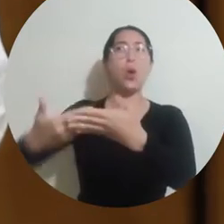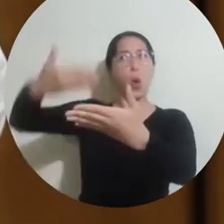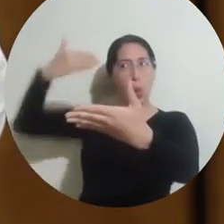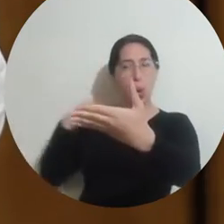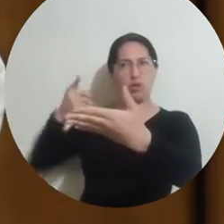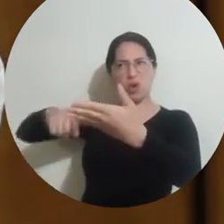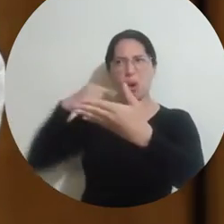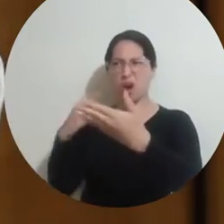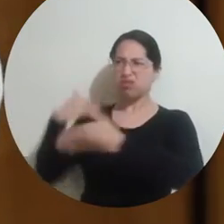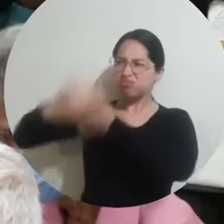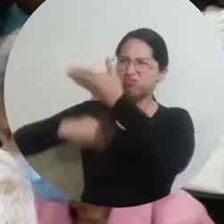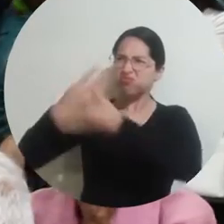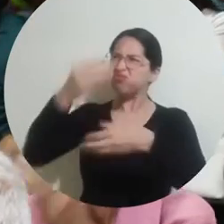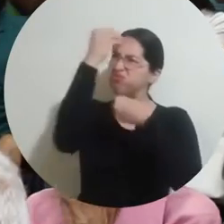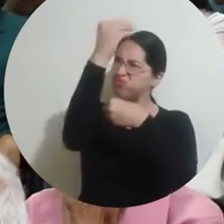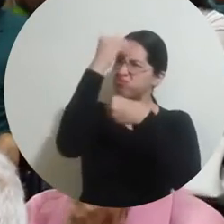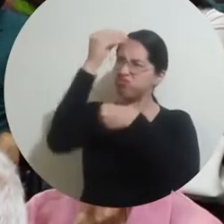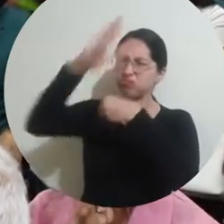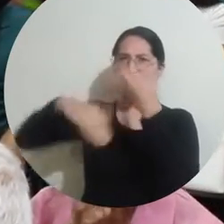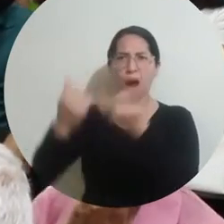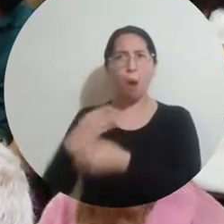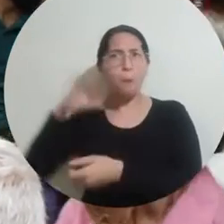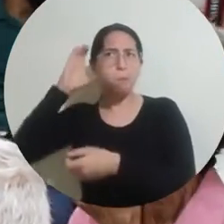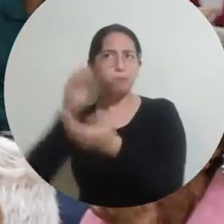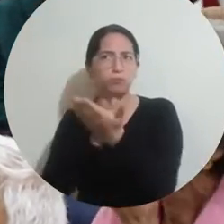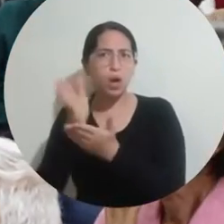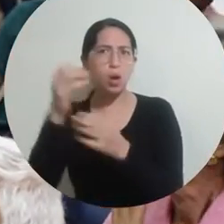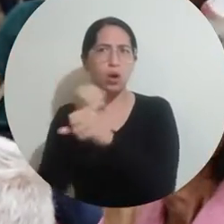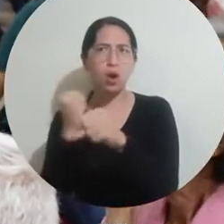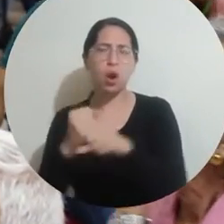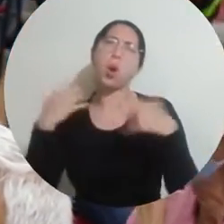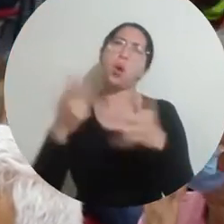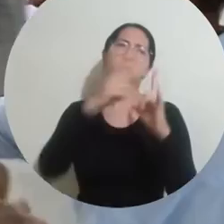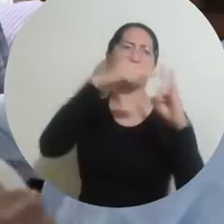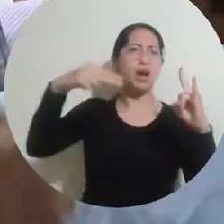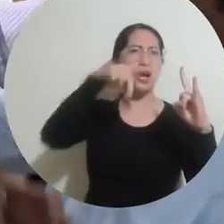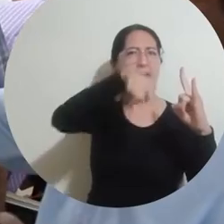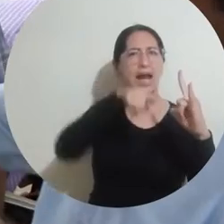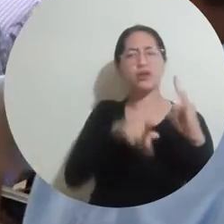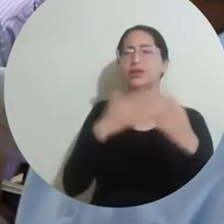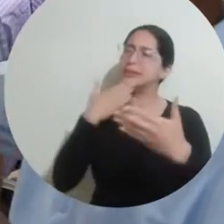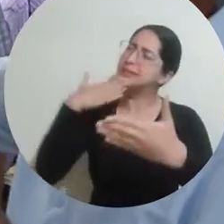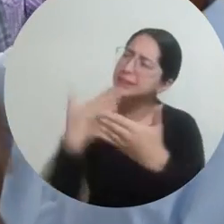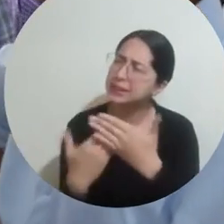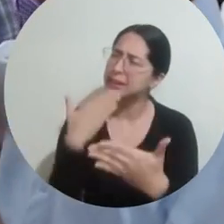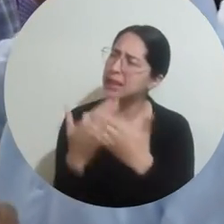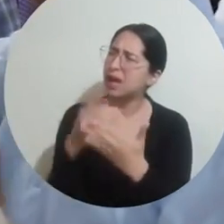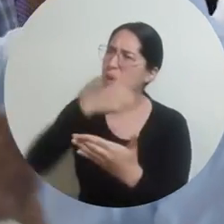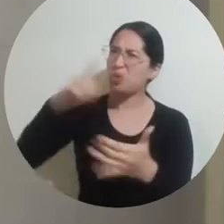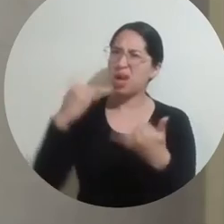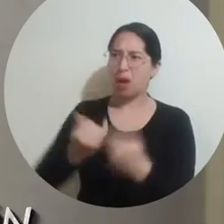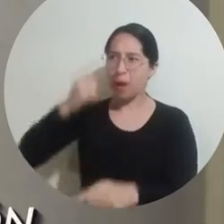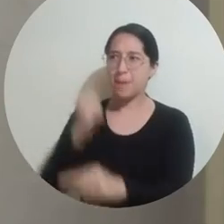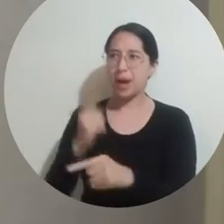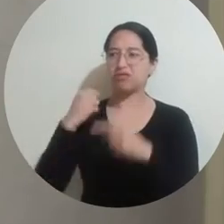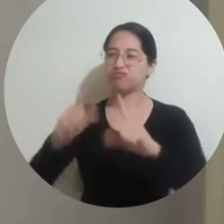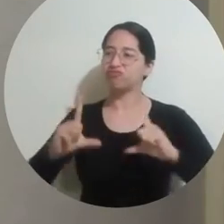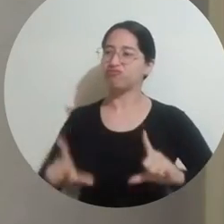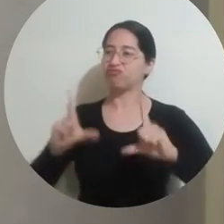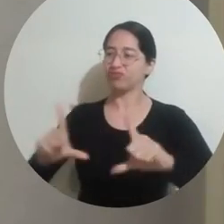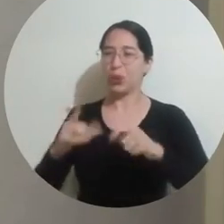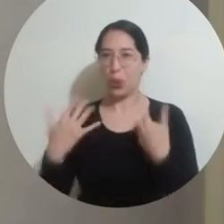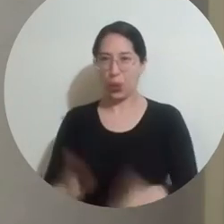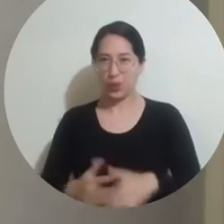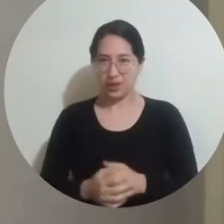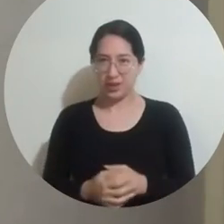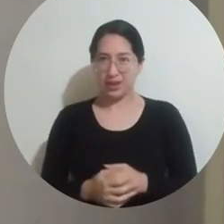transformar mi vida y la de miles. La Universidad del Magdalena estará profundamente agradecida con ustedes por haber hecho esto posible. Súper orgulloso